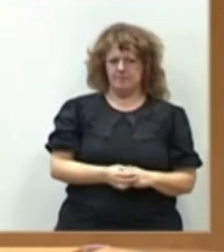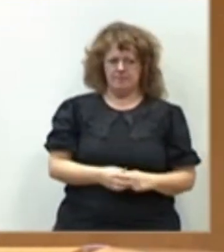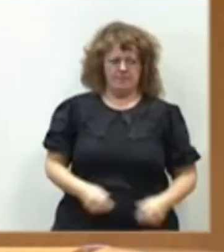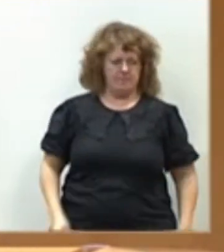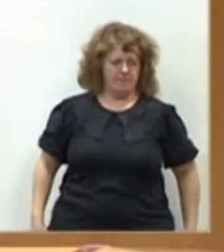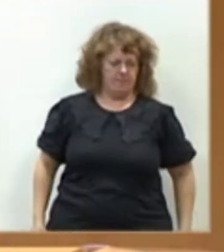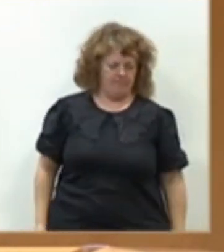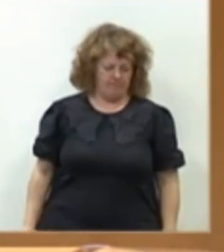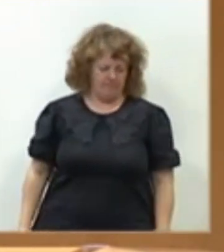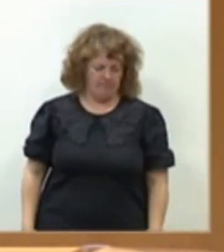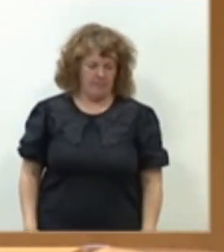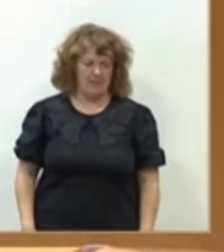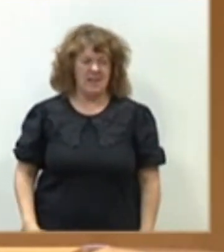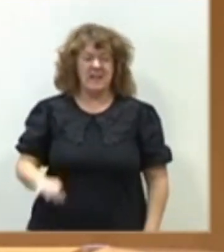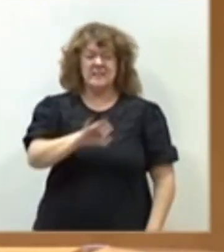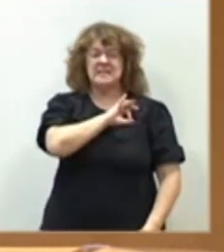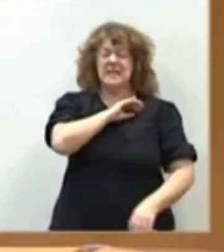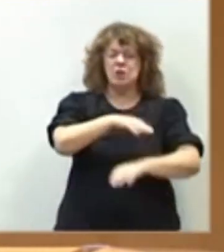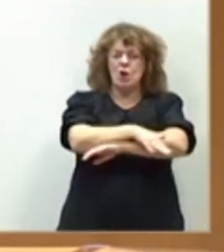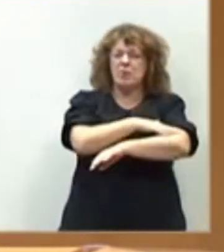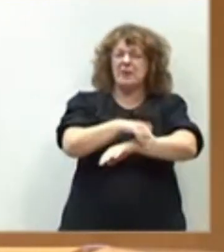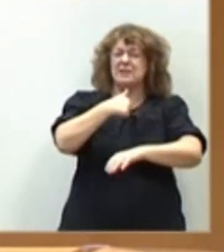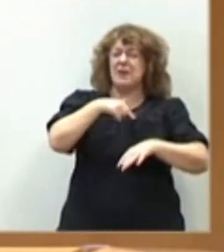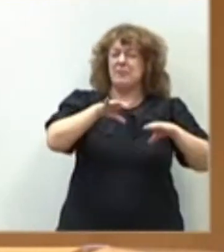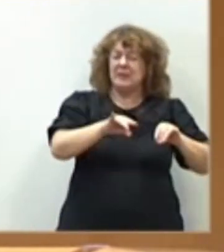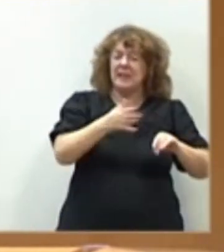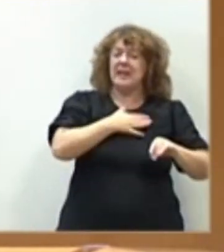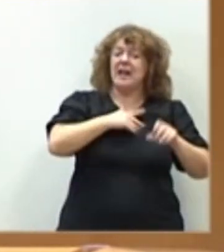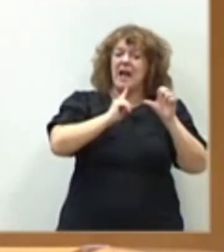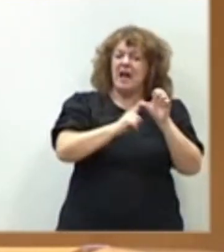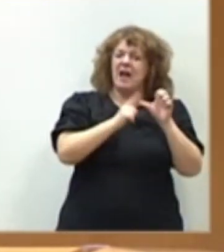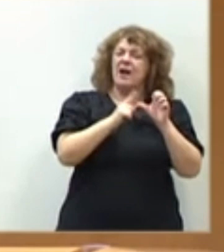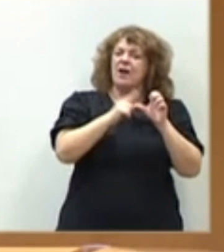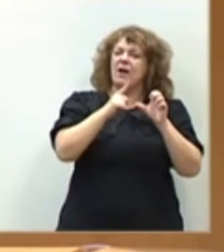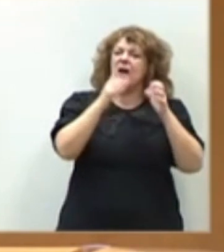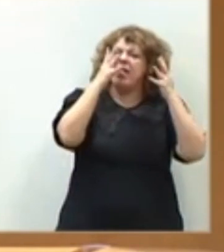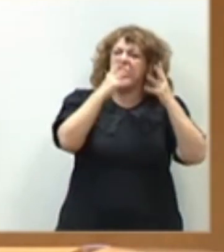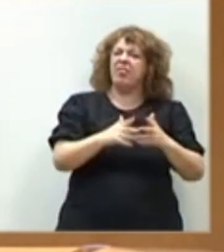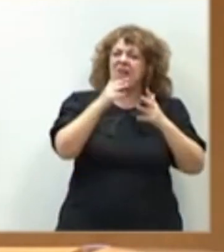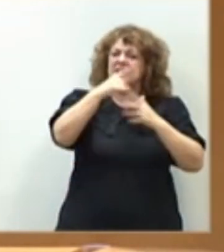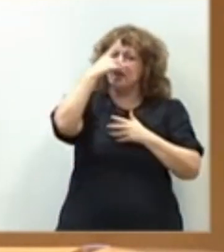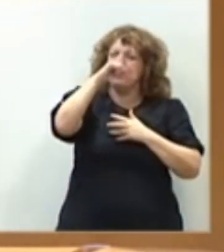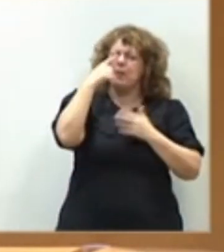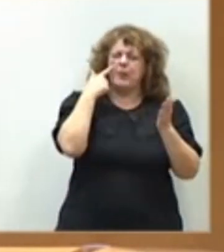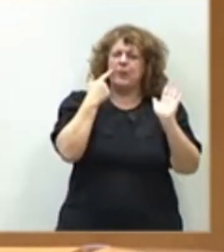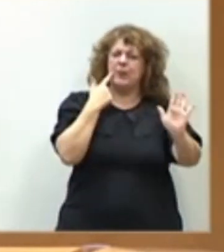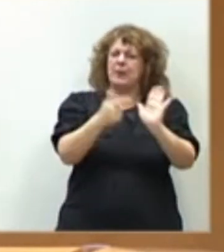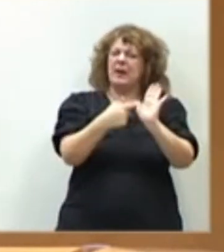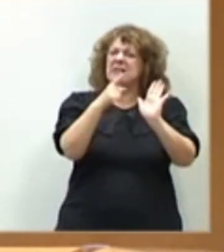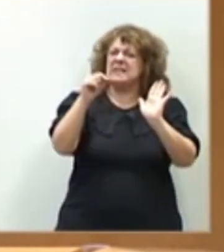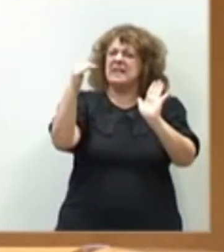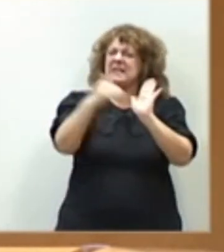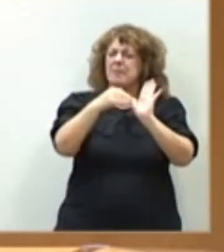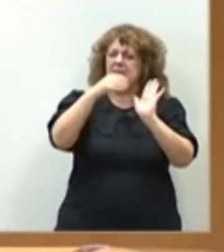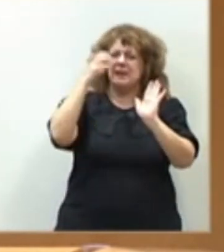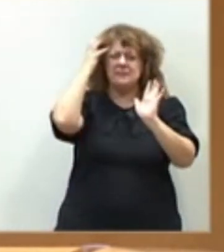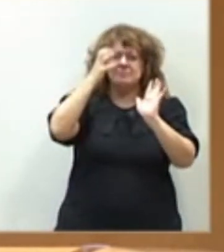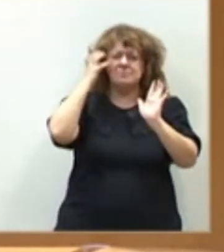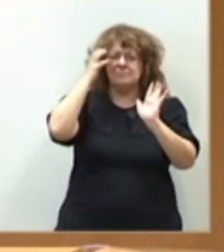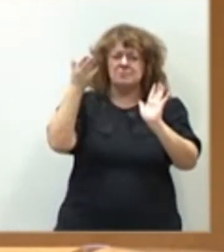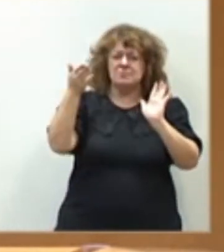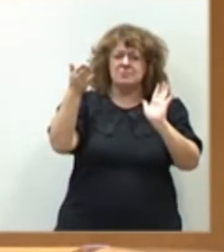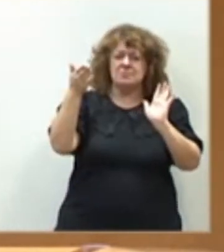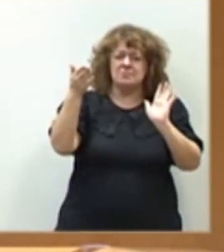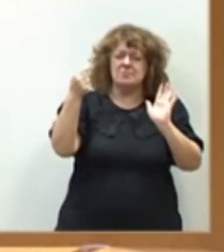Señor ministro, si hablamos de ganadería en mi tierra, en Extremadura, el censo de vacunos refleja la pérdida de más de 60.000 cabezas de ganado entre mayo de